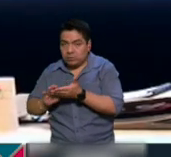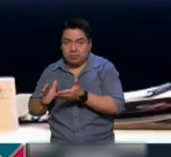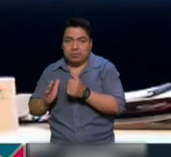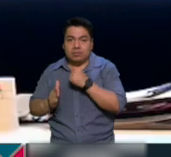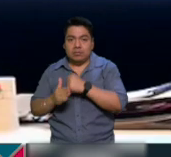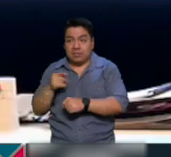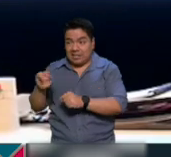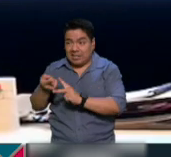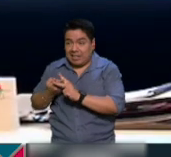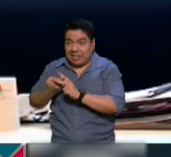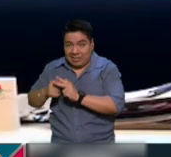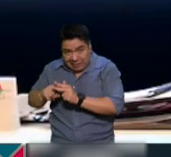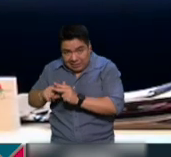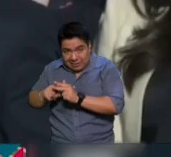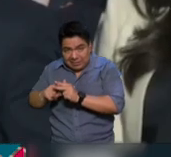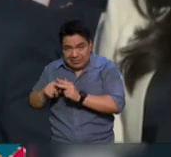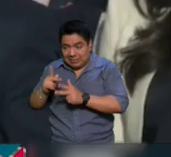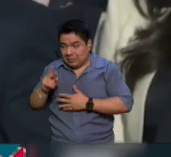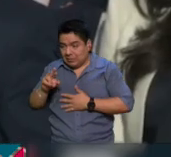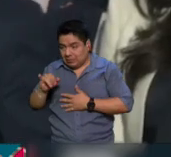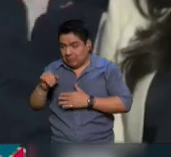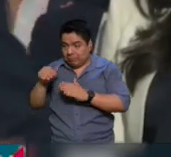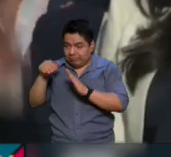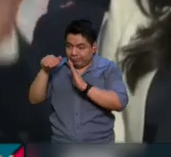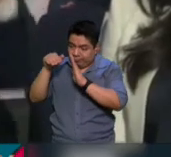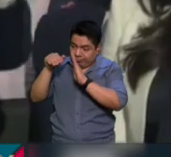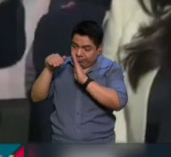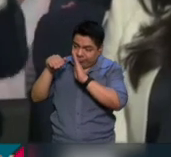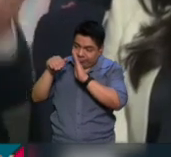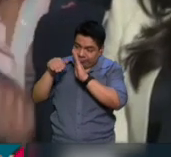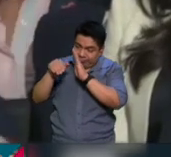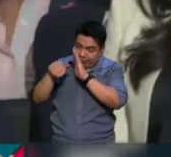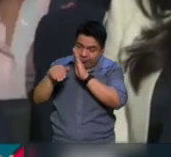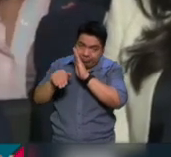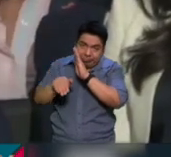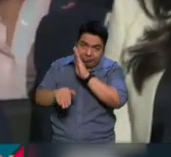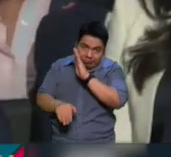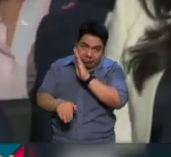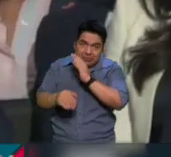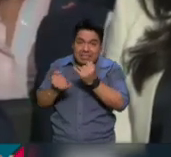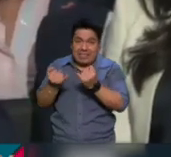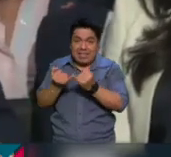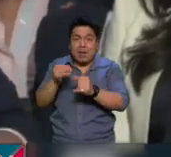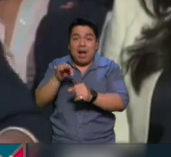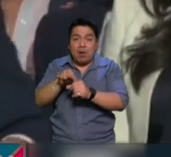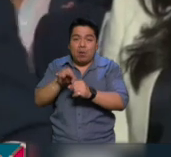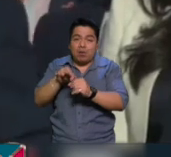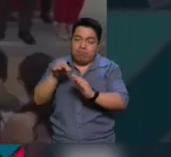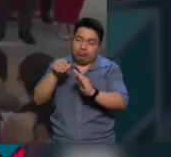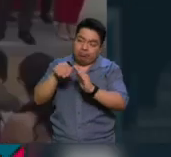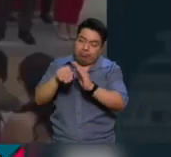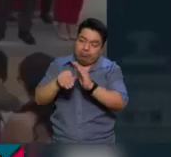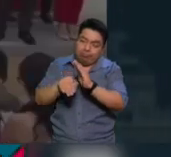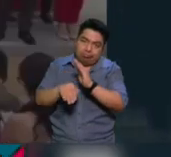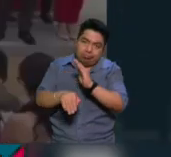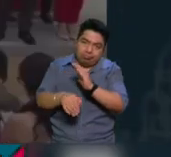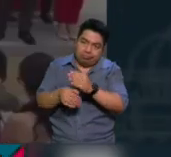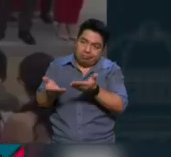desde que Alito está al frente del tricolor ha disminuido el número de militantes PRIistas, así como de votos a su favor en las elecciones.